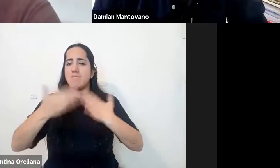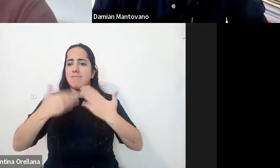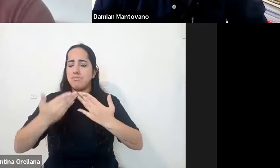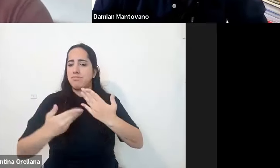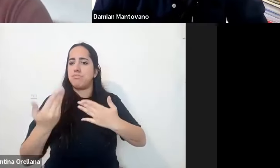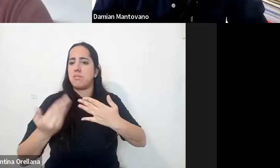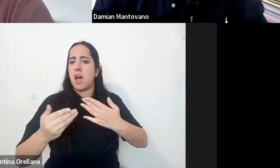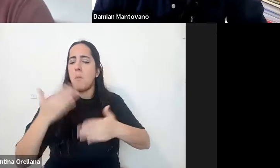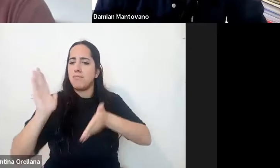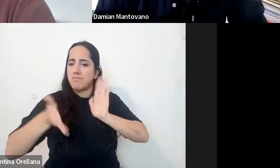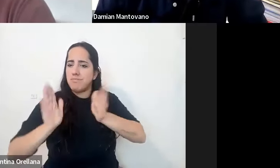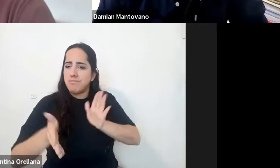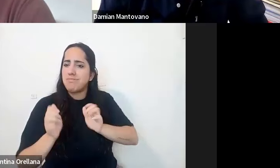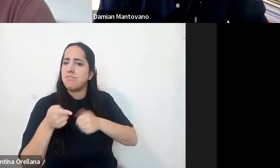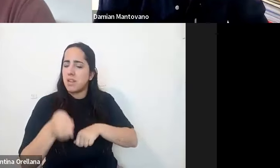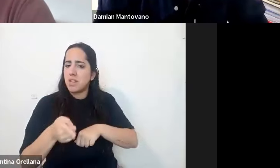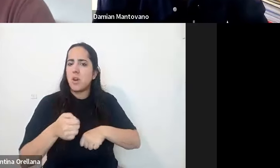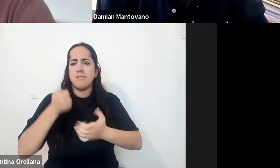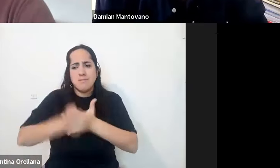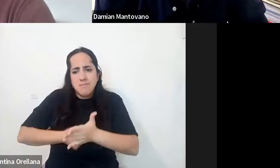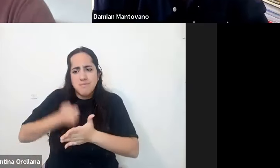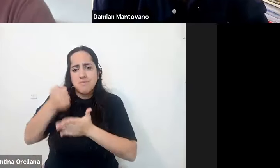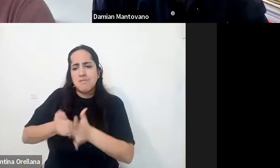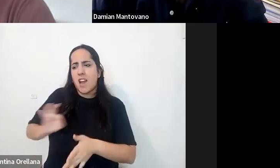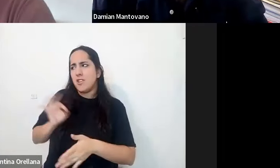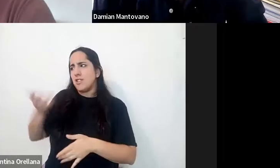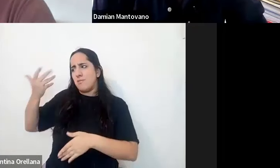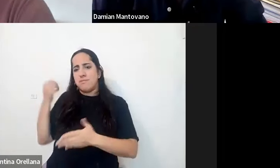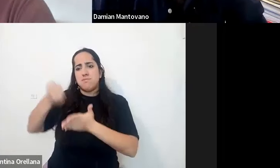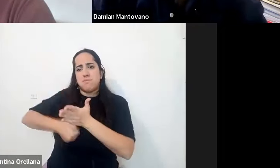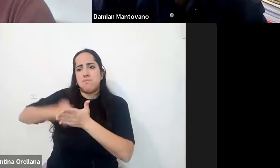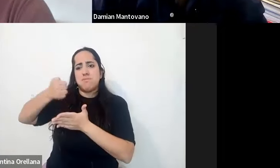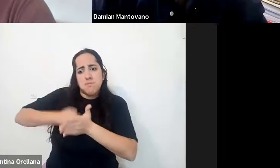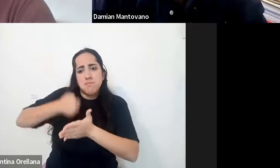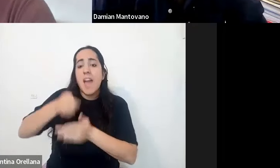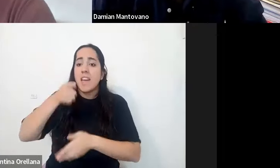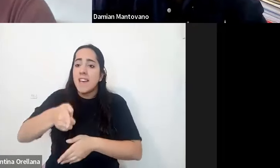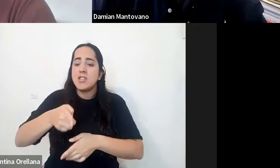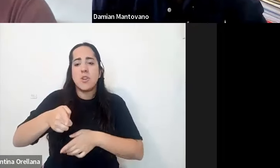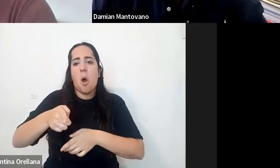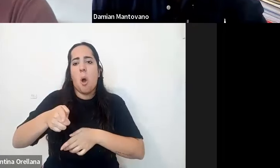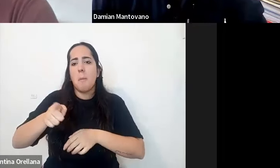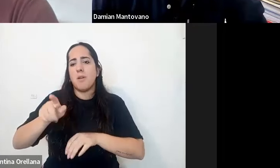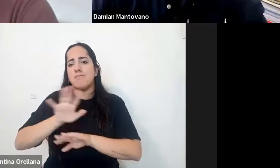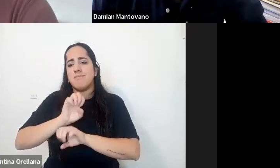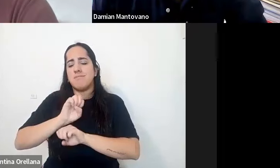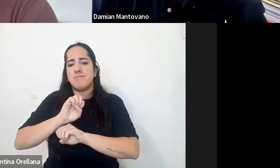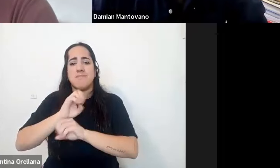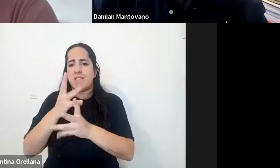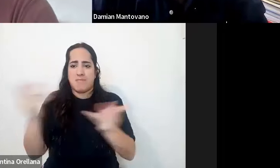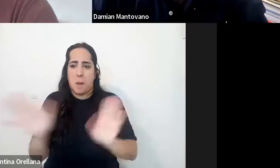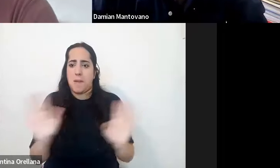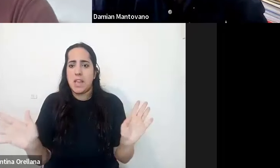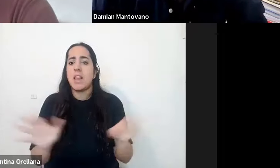esfuerzos que se vienen haciendo en los últimos años es justamente tratar de romper con esta matriz de origen para poder